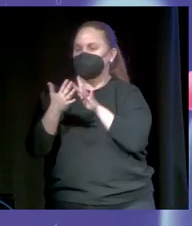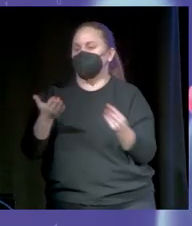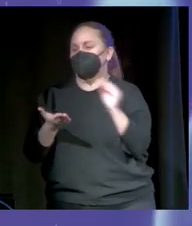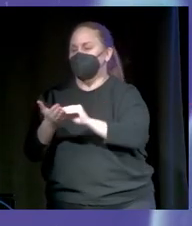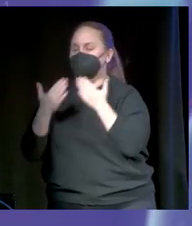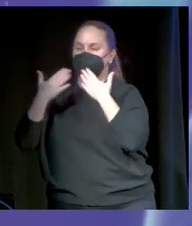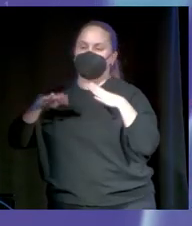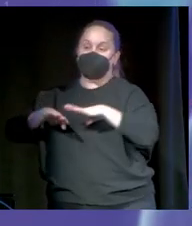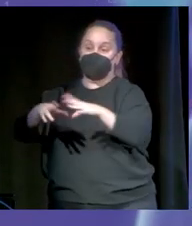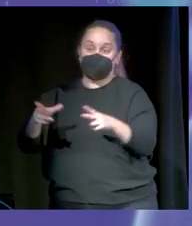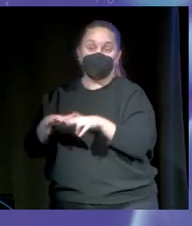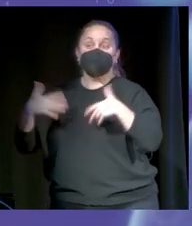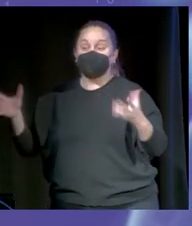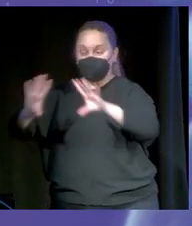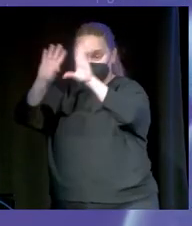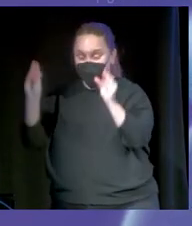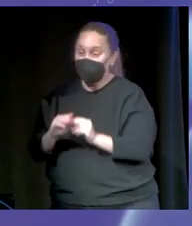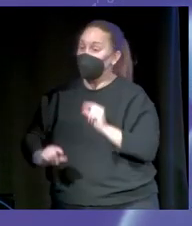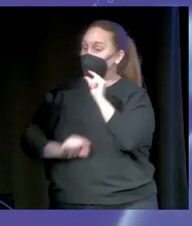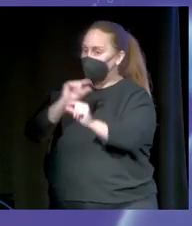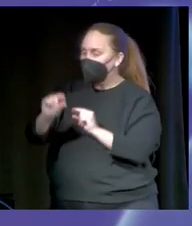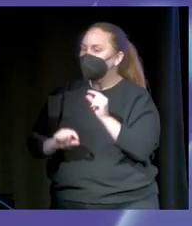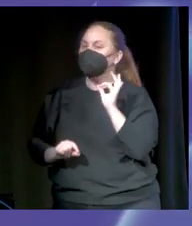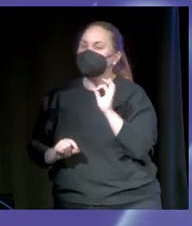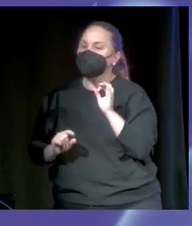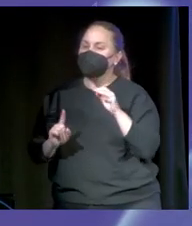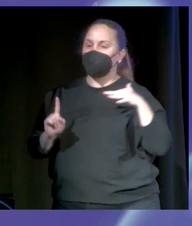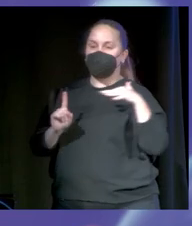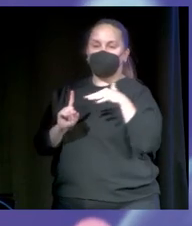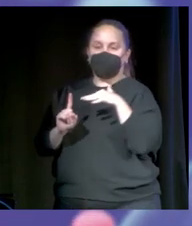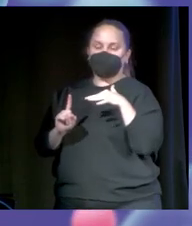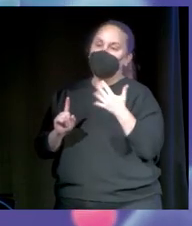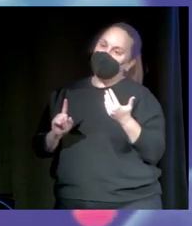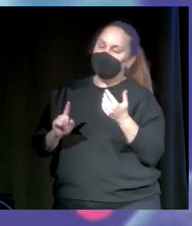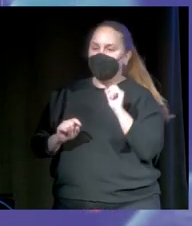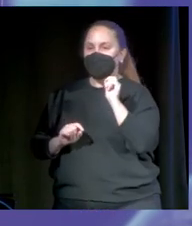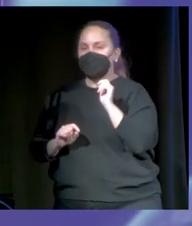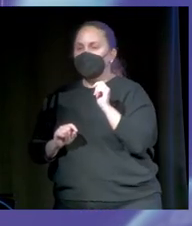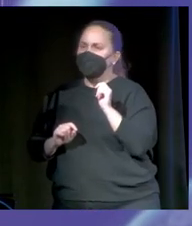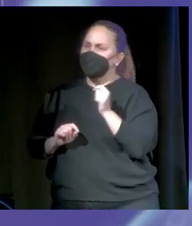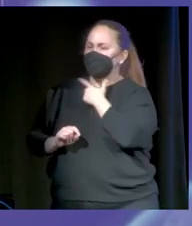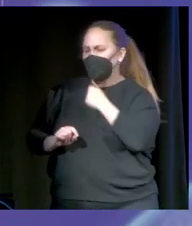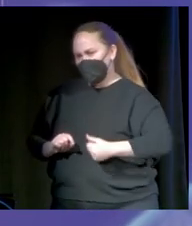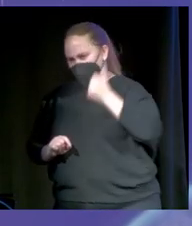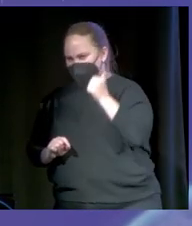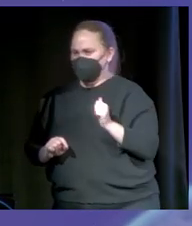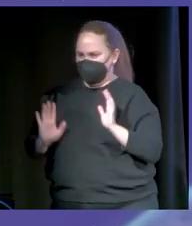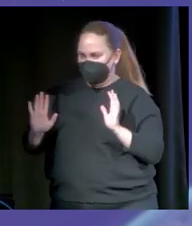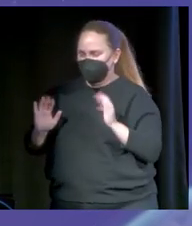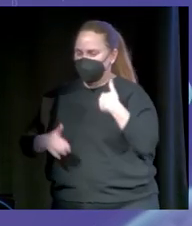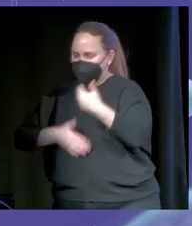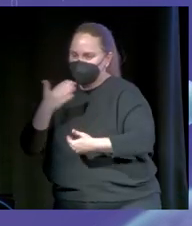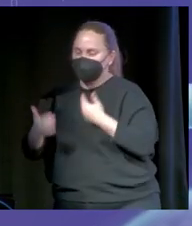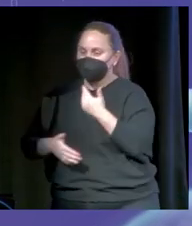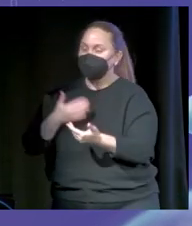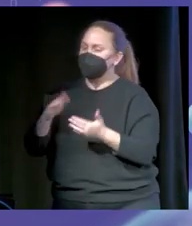Así que, poco a poco, es verdad que esa palabra influencer cada vez me va chirriando un poco menos. Y he entendido que para